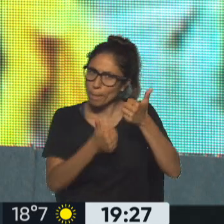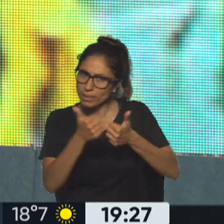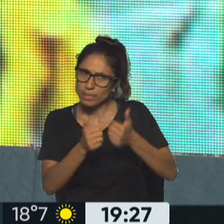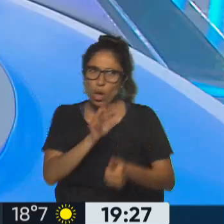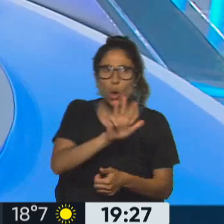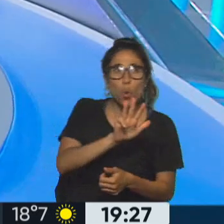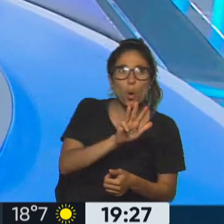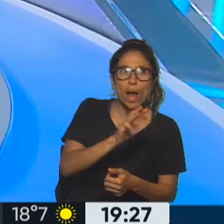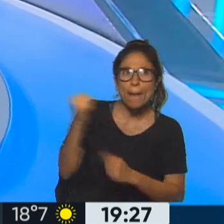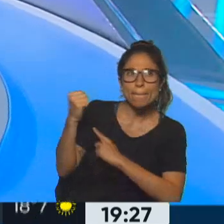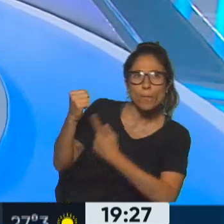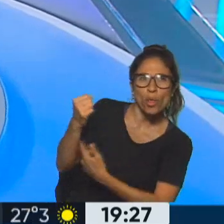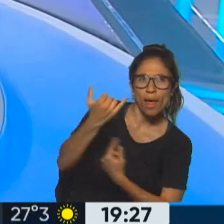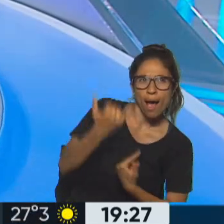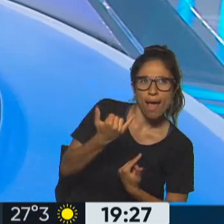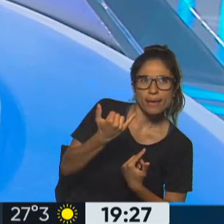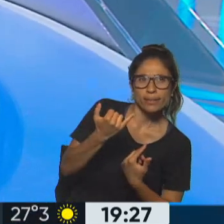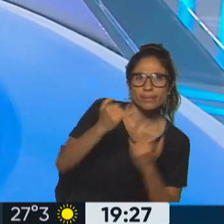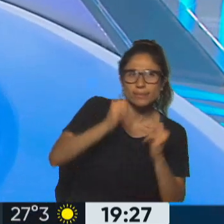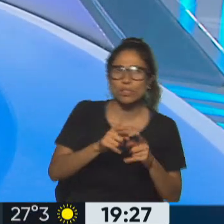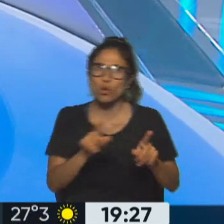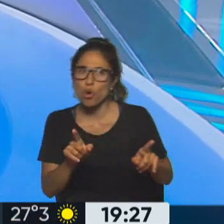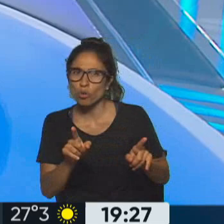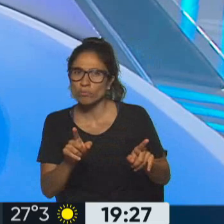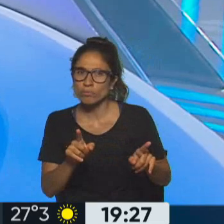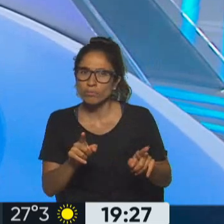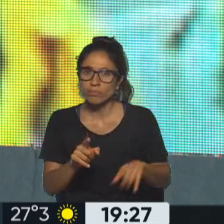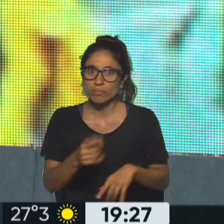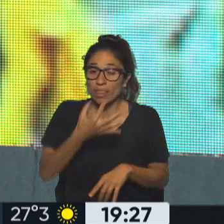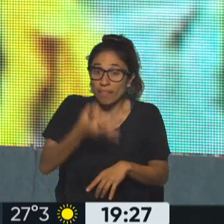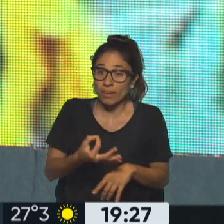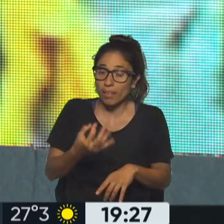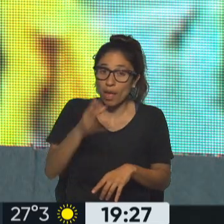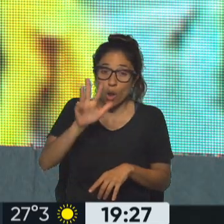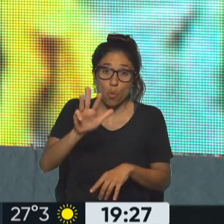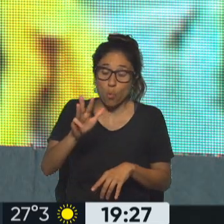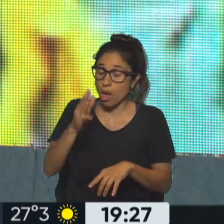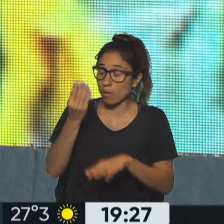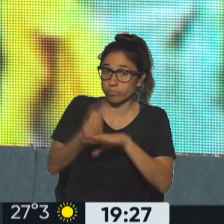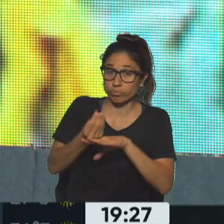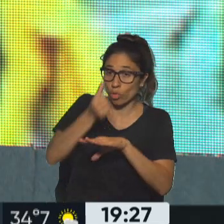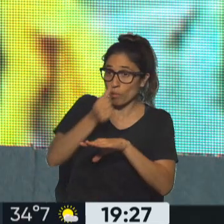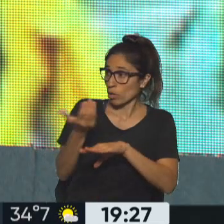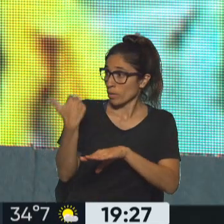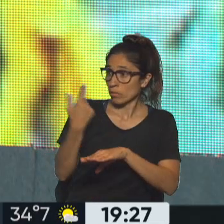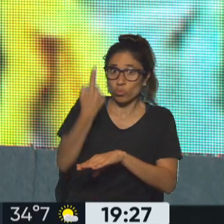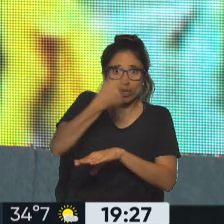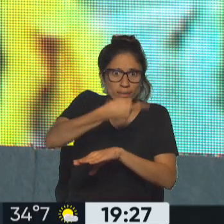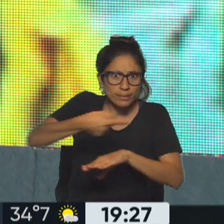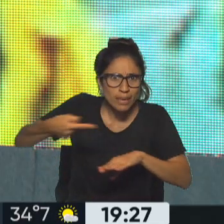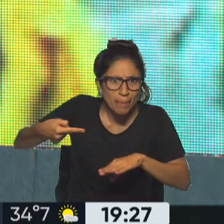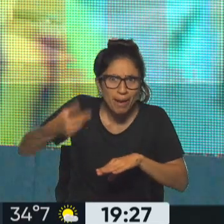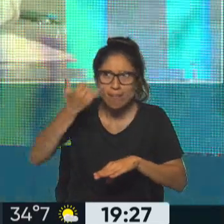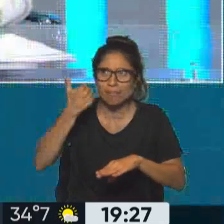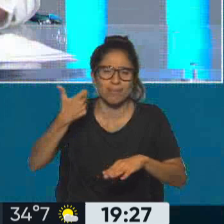bueno no lo sabemos pero sabemos si está en riesgo hoy a esta hora la democracia en Brasil yo